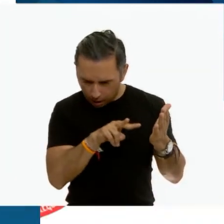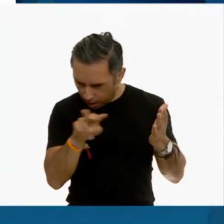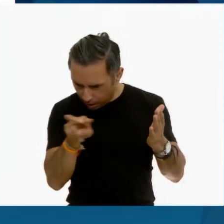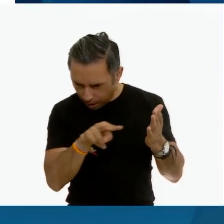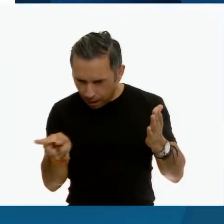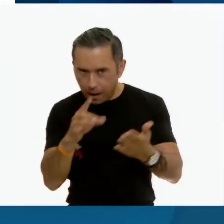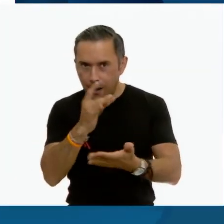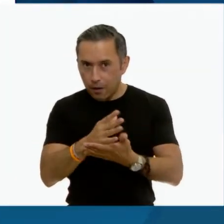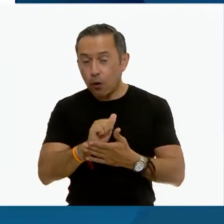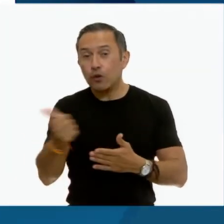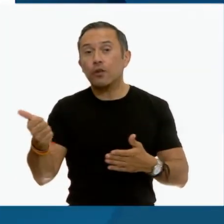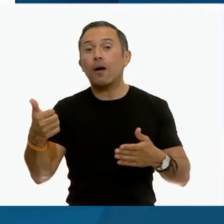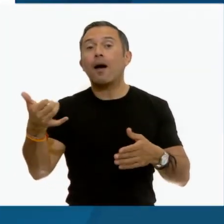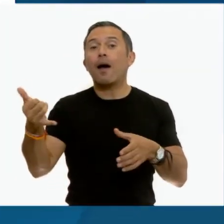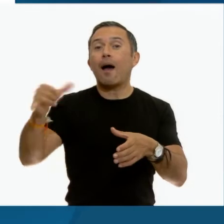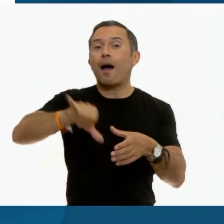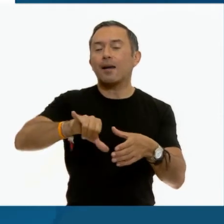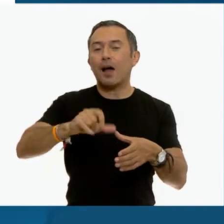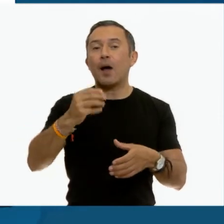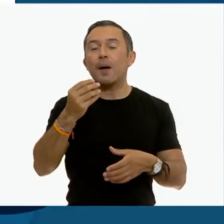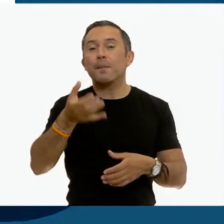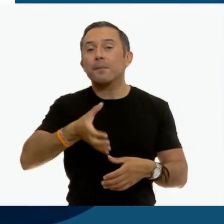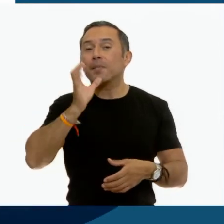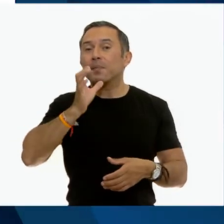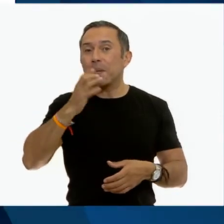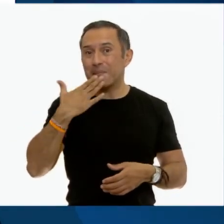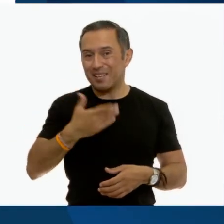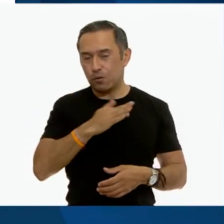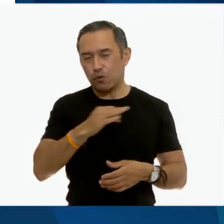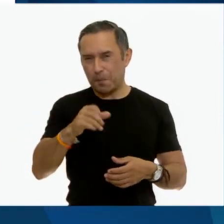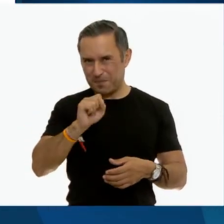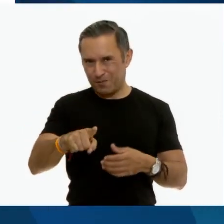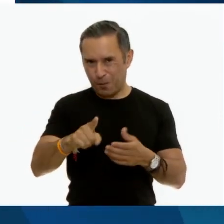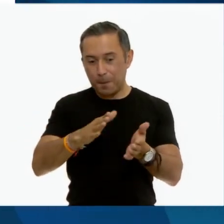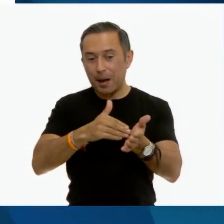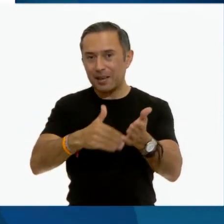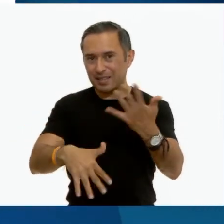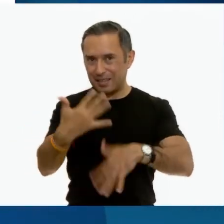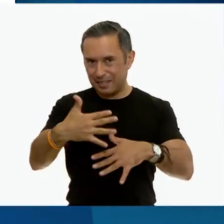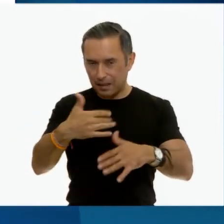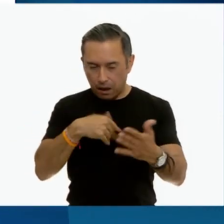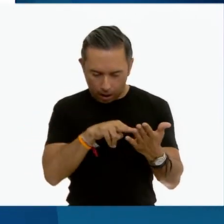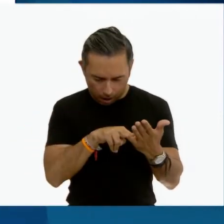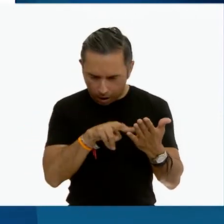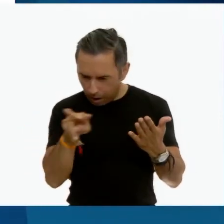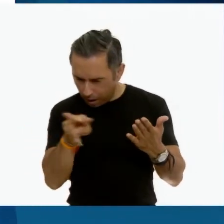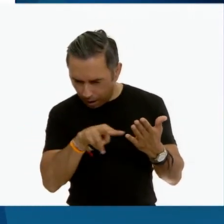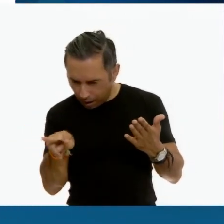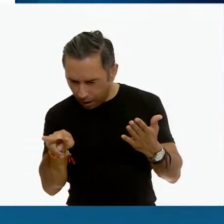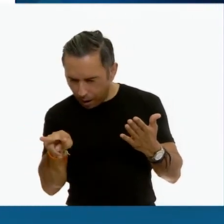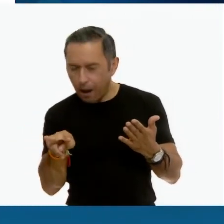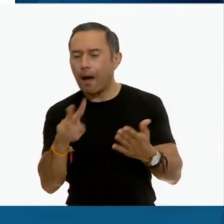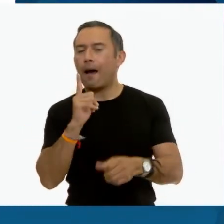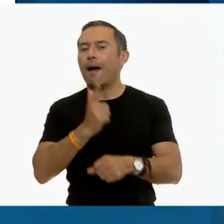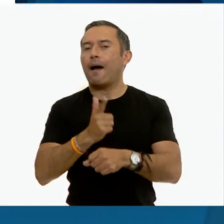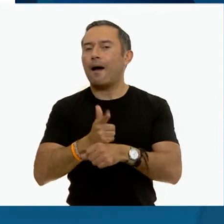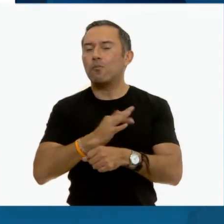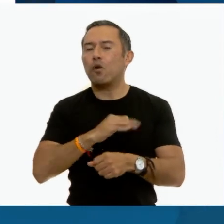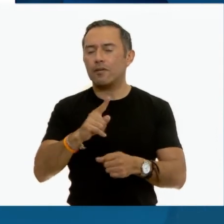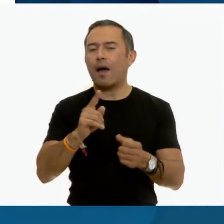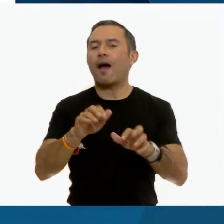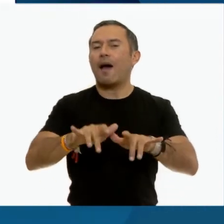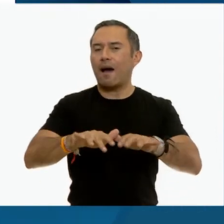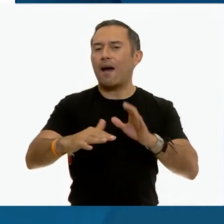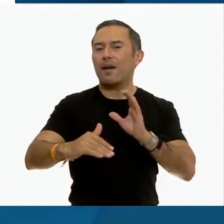beber, que se encuentra en la página 15 de tu mismo libro. Escríbenos y compártenos si los alimentos que consumes